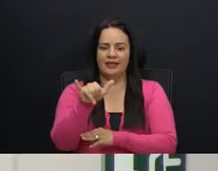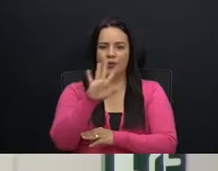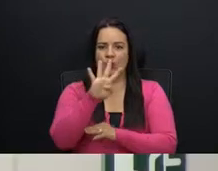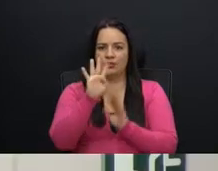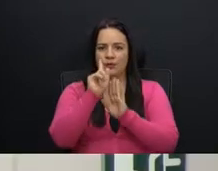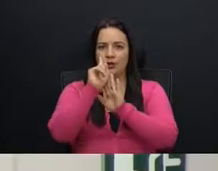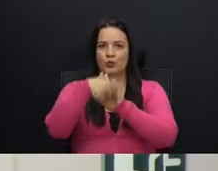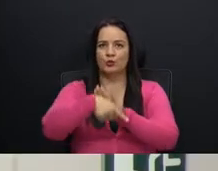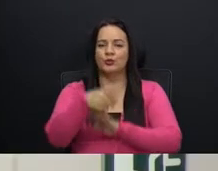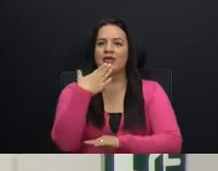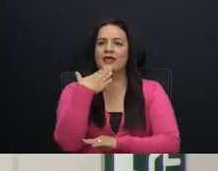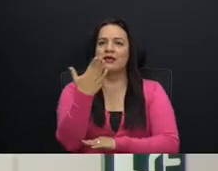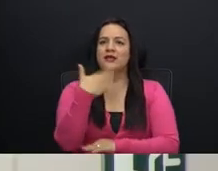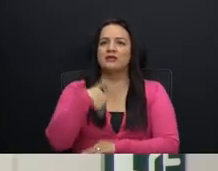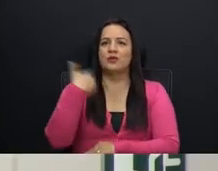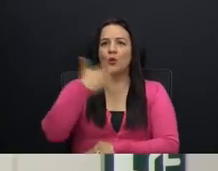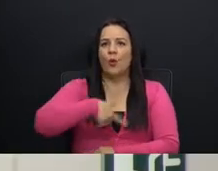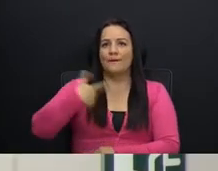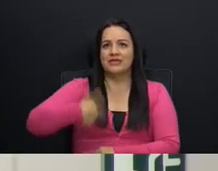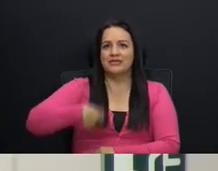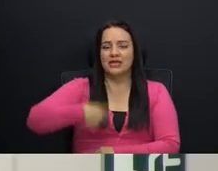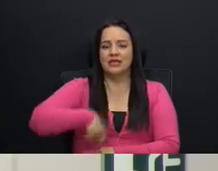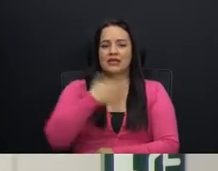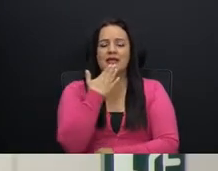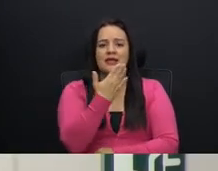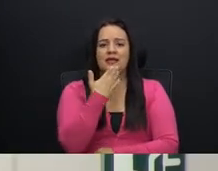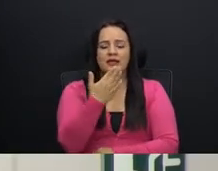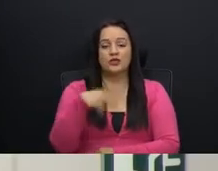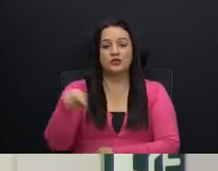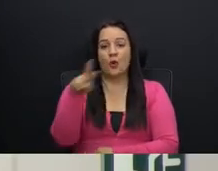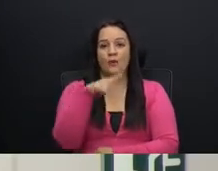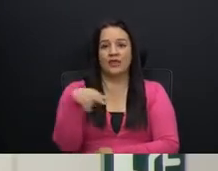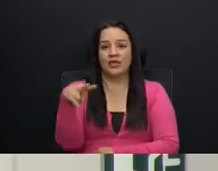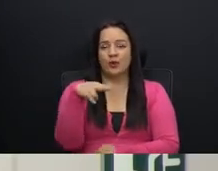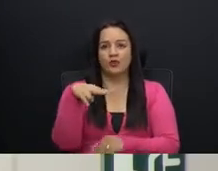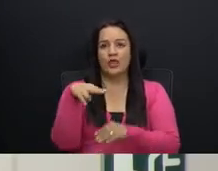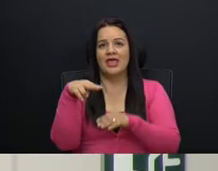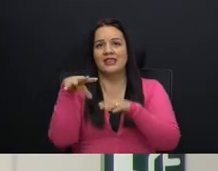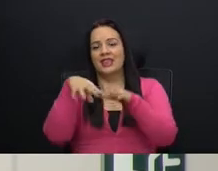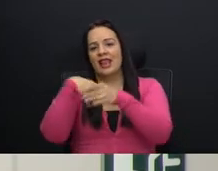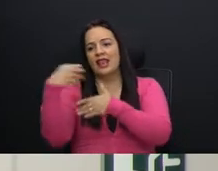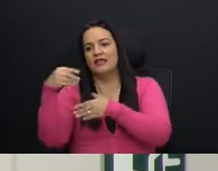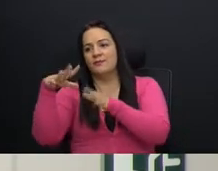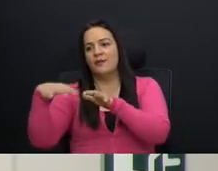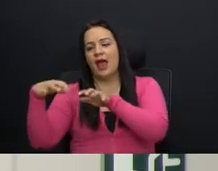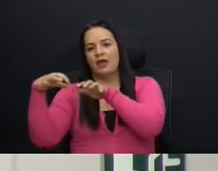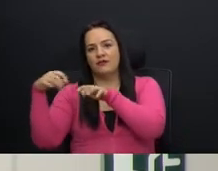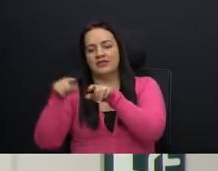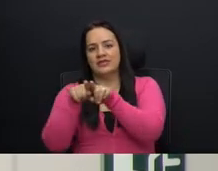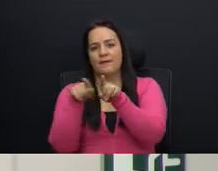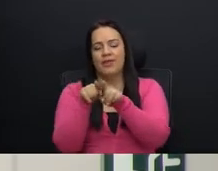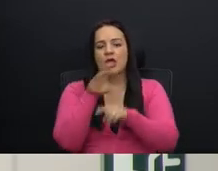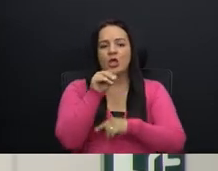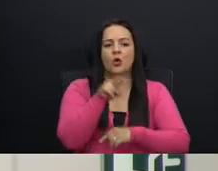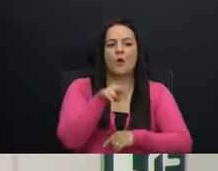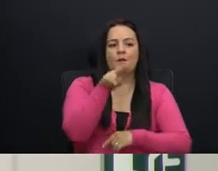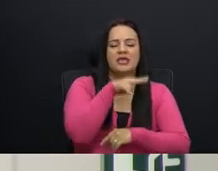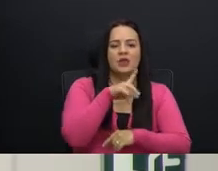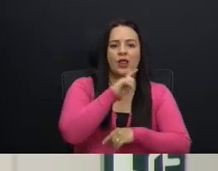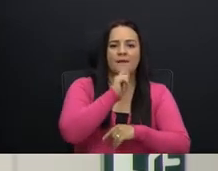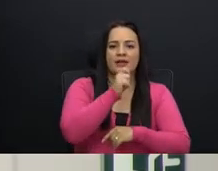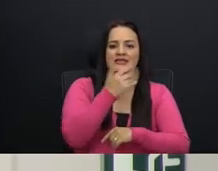Muchas gracias, señor presidente. Muchas gracias, compañeros de las barras. Muchas gracias, compañeros de la prensa.